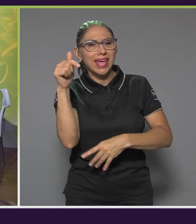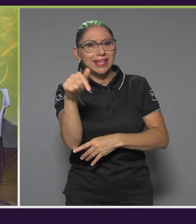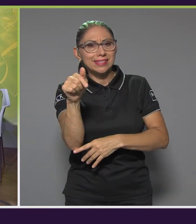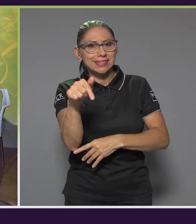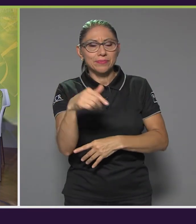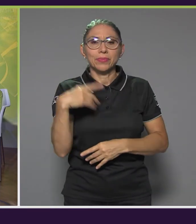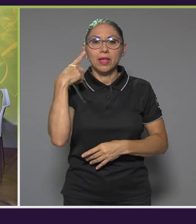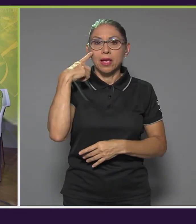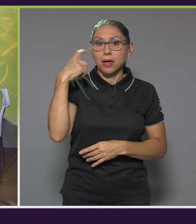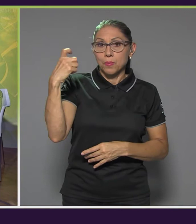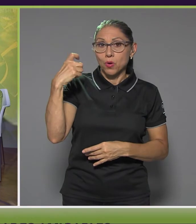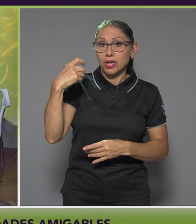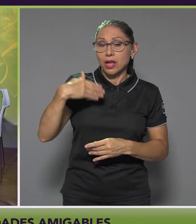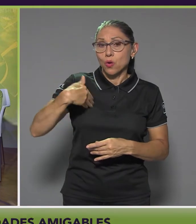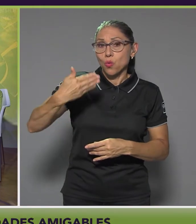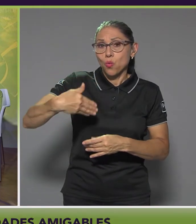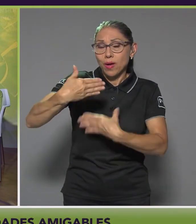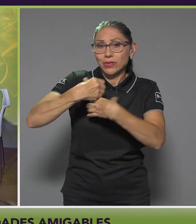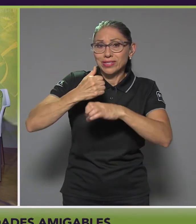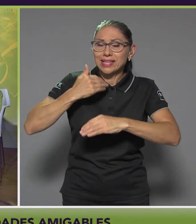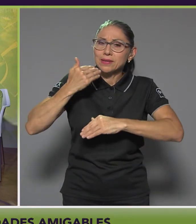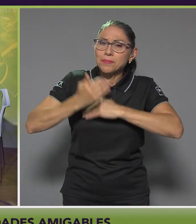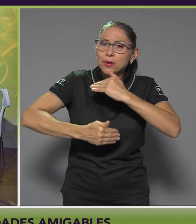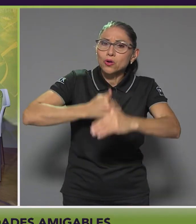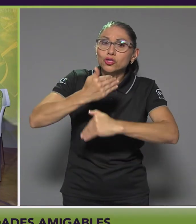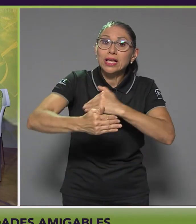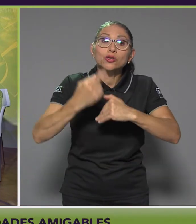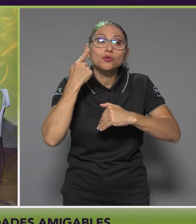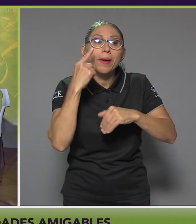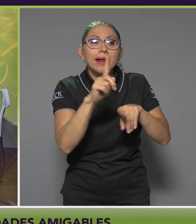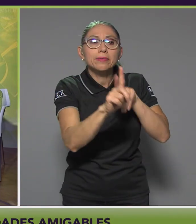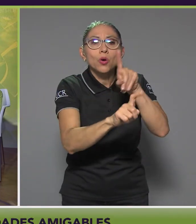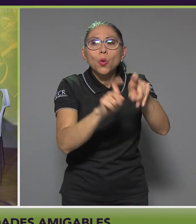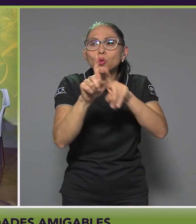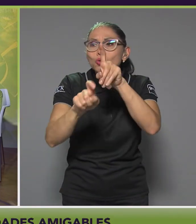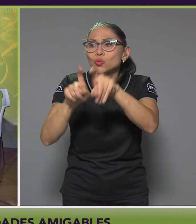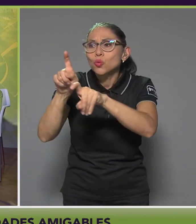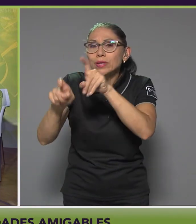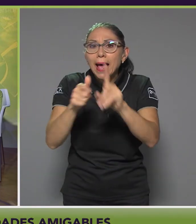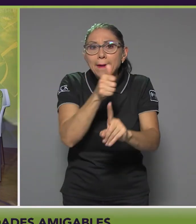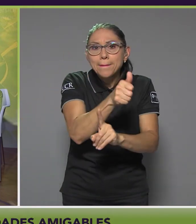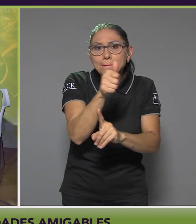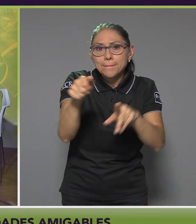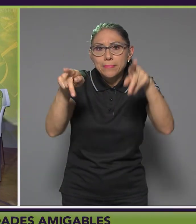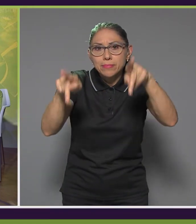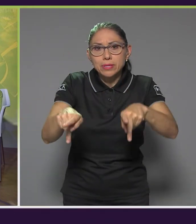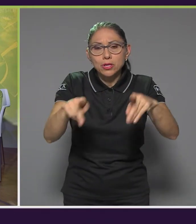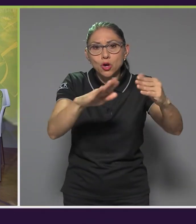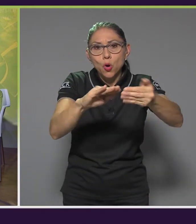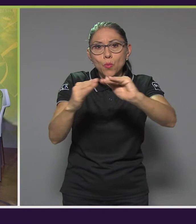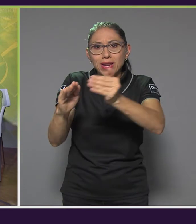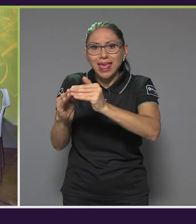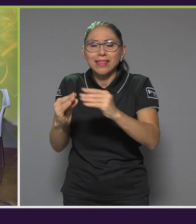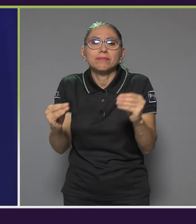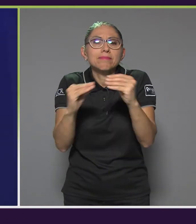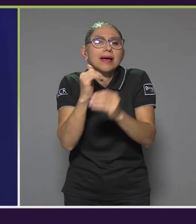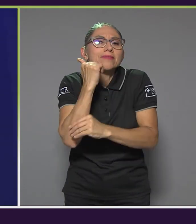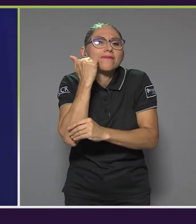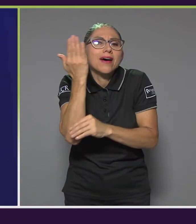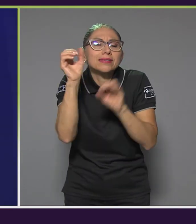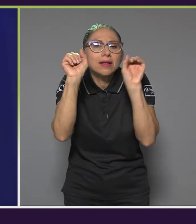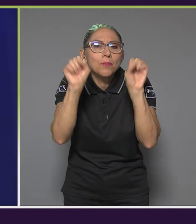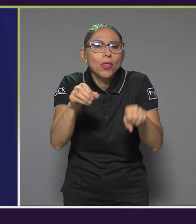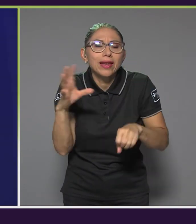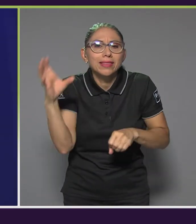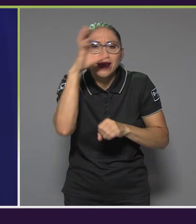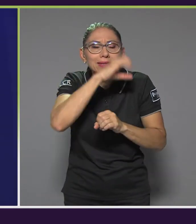de generar los procesos comunitarios de consulta es mucho más sencillo poder identificar las necesidades de esta manera que teniendo